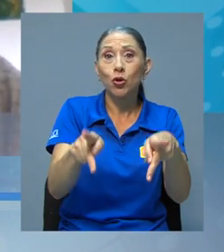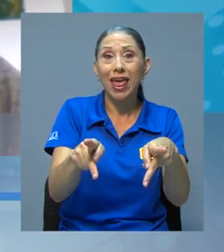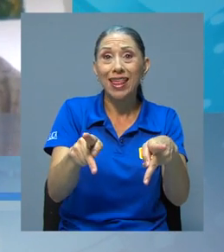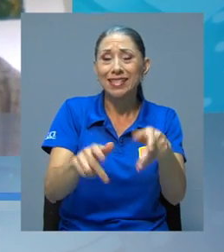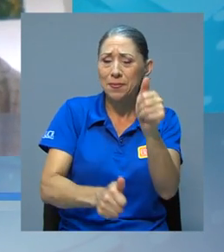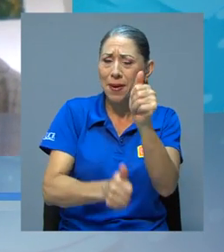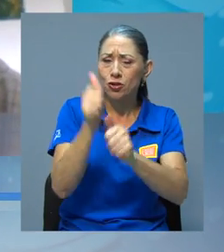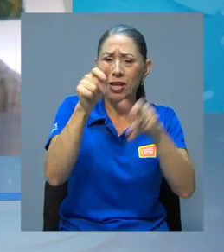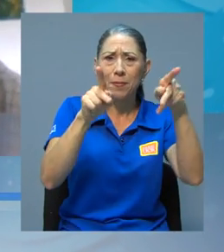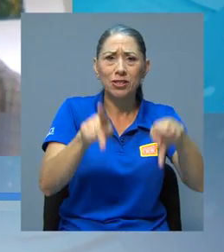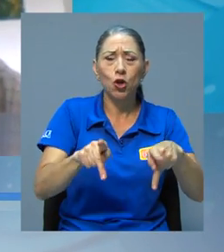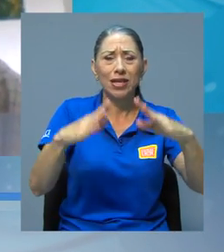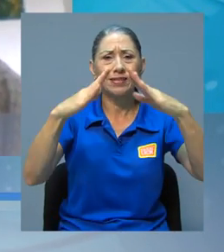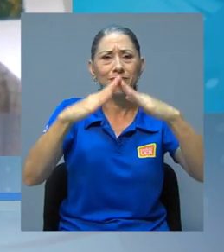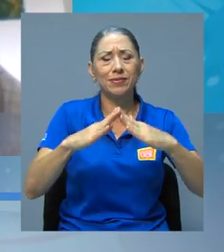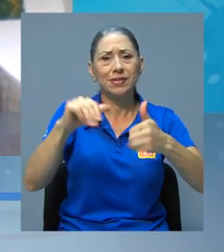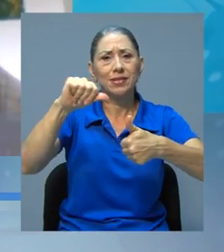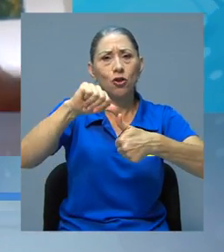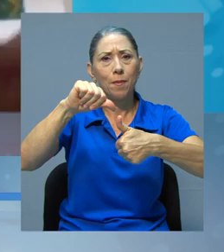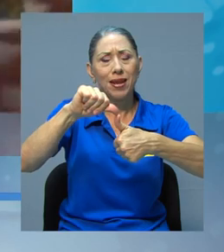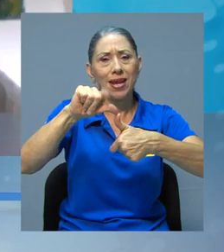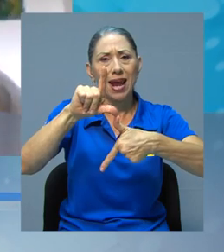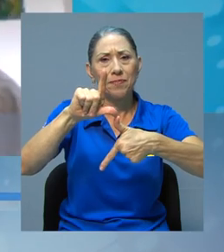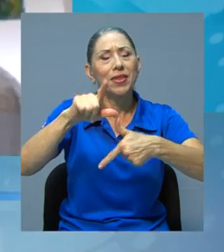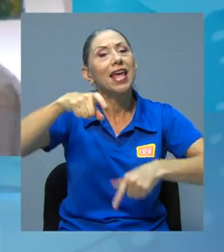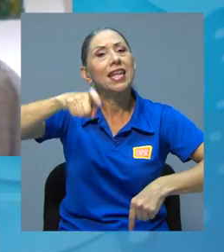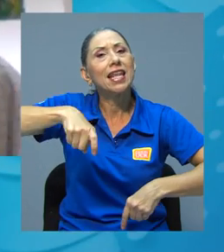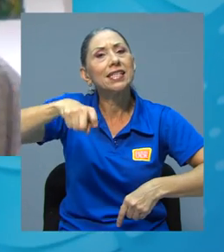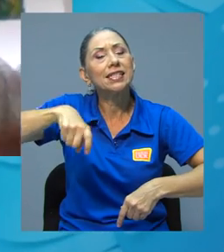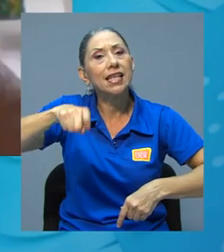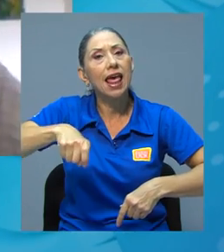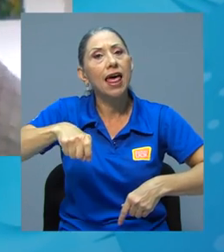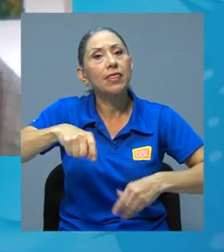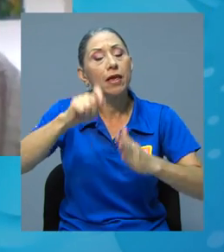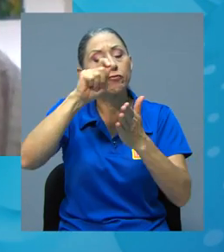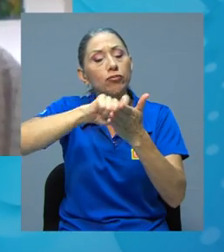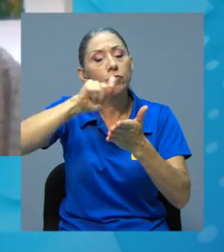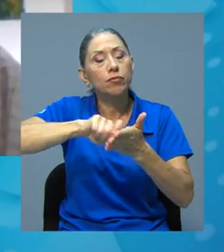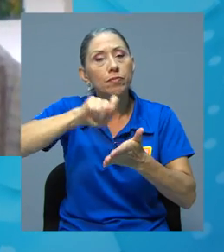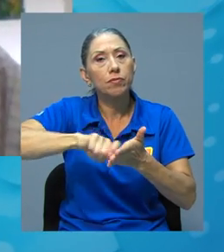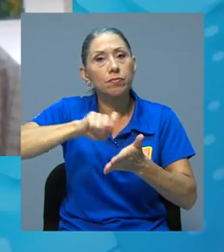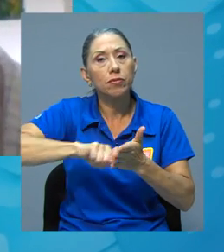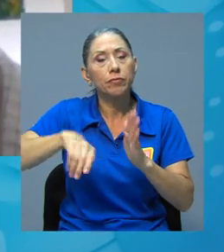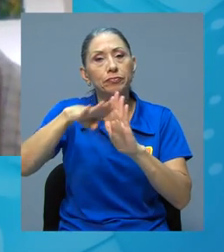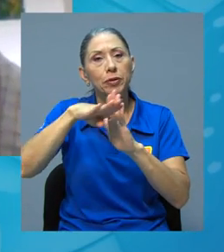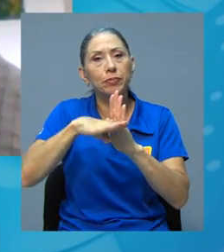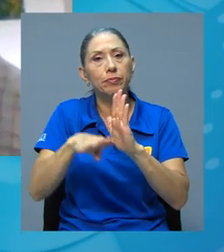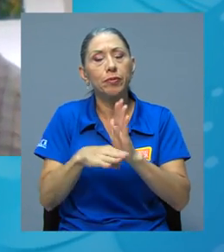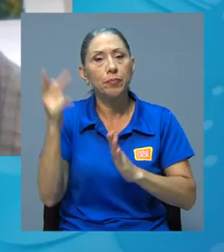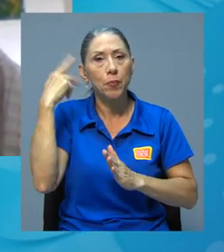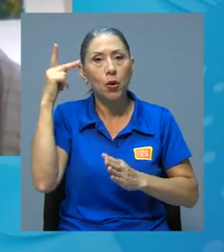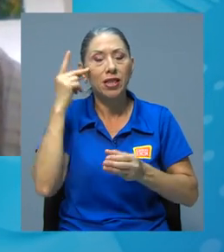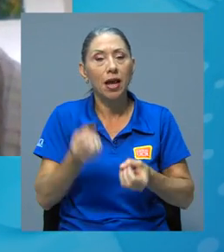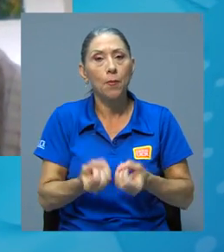de la población que vive en Centroamérica y de la necesidad de generar, por decirlo así, política pública que favorezca la